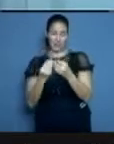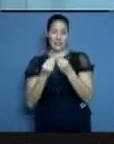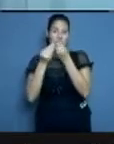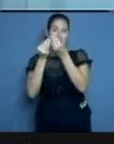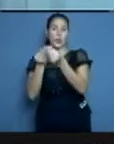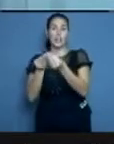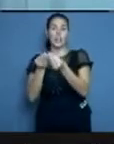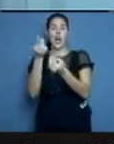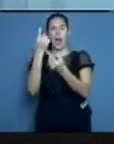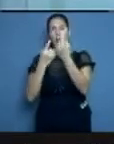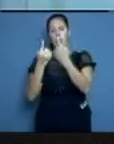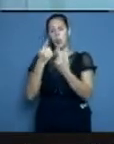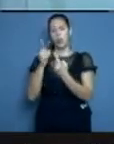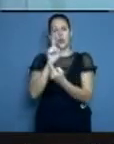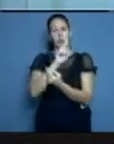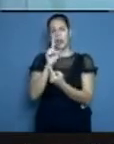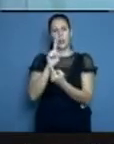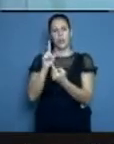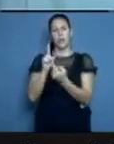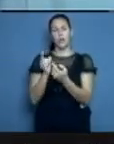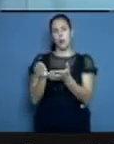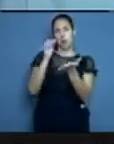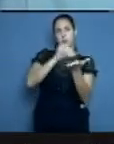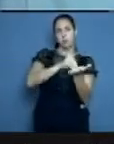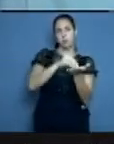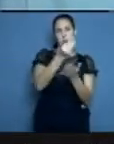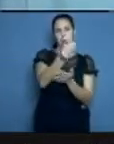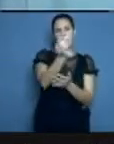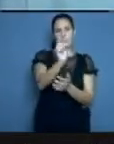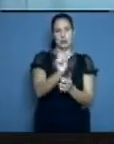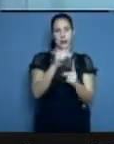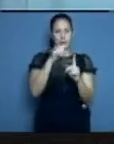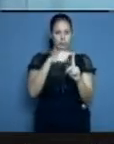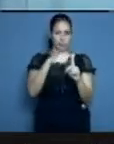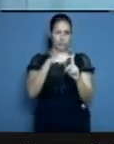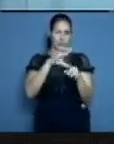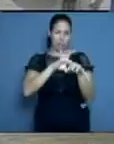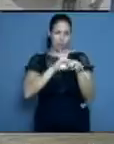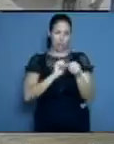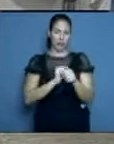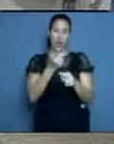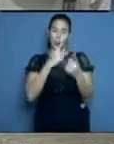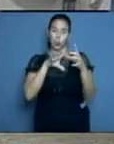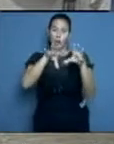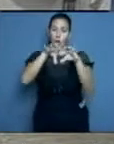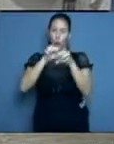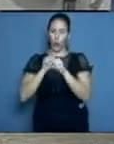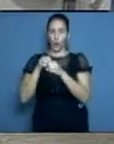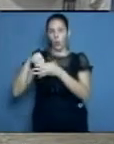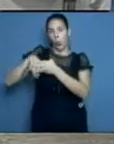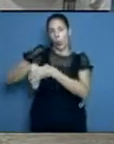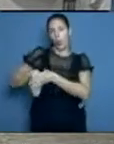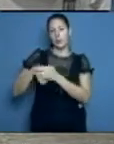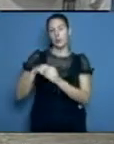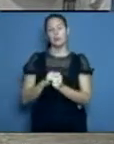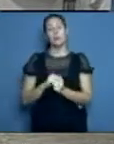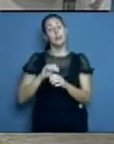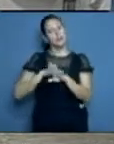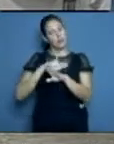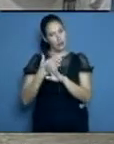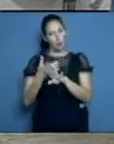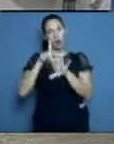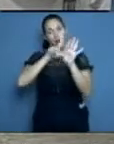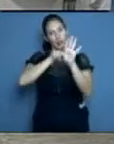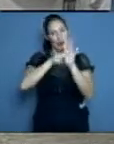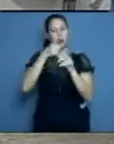pacientes. O se lo dan a otra persona para que lo venda. Esto es una realidad, no vamos a tapar el sol con un dedo porque está pasando no solamente en Holguín, sino en todo el